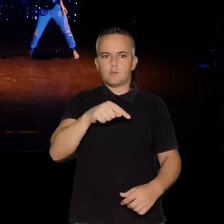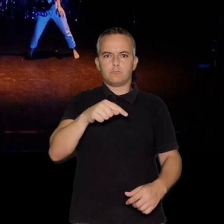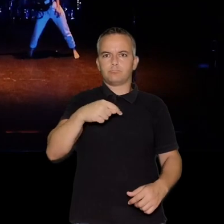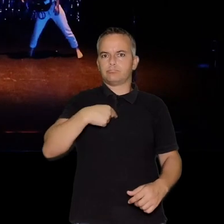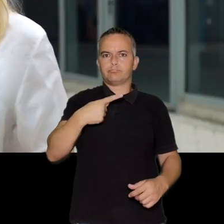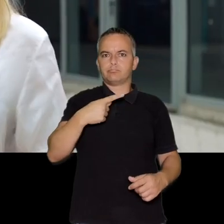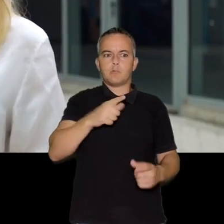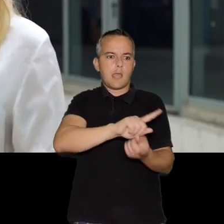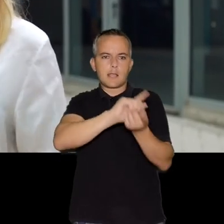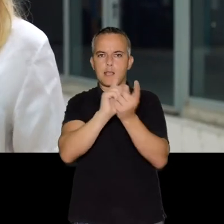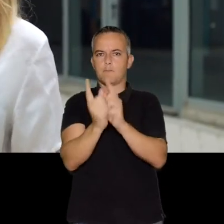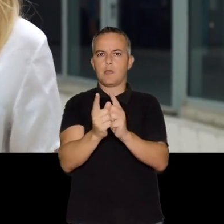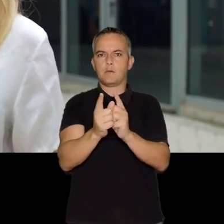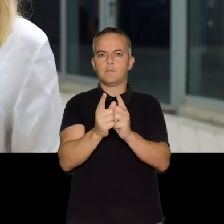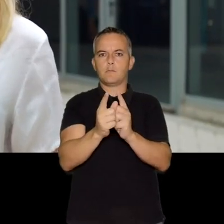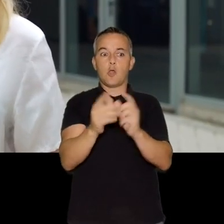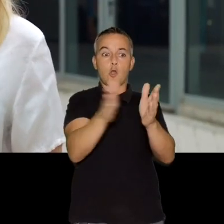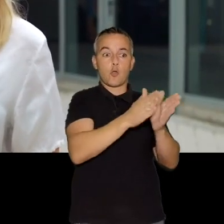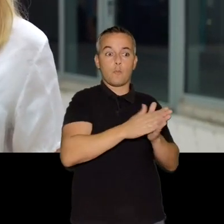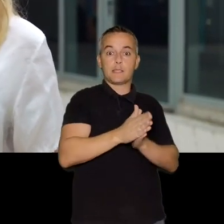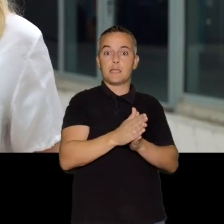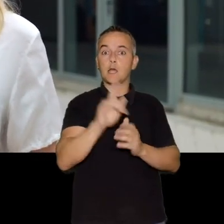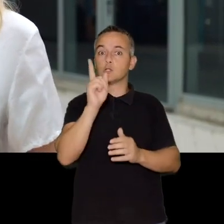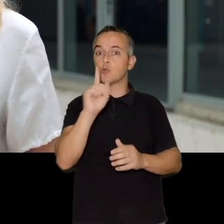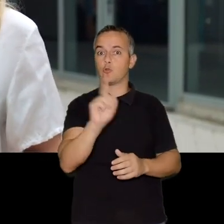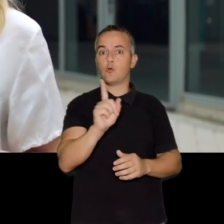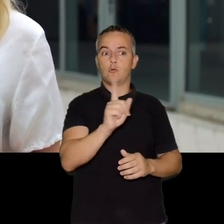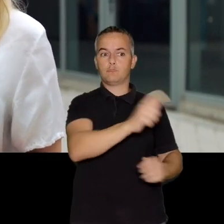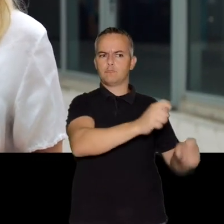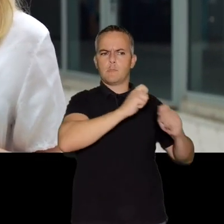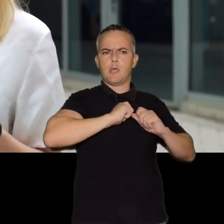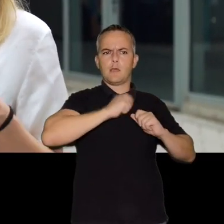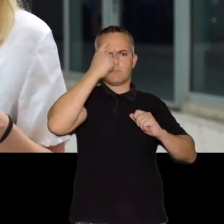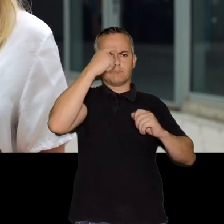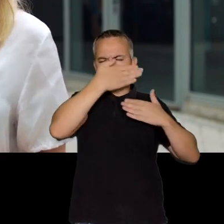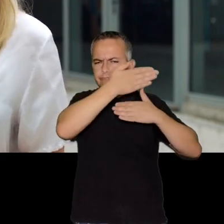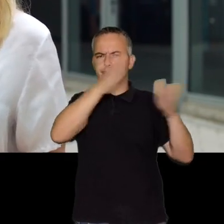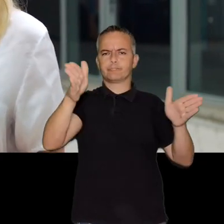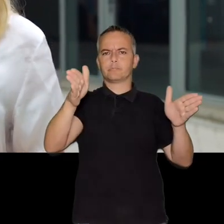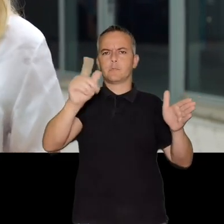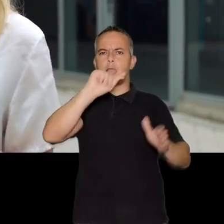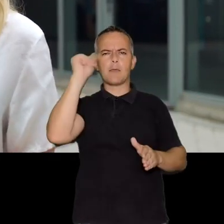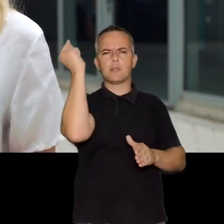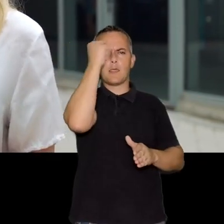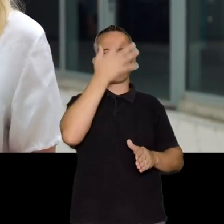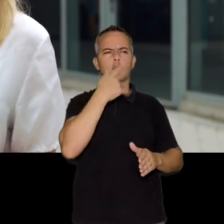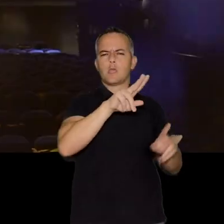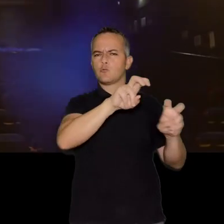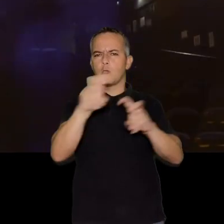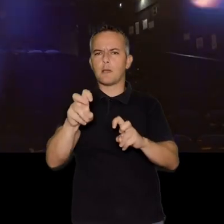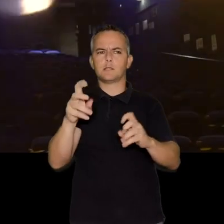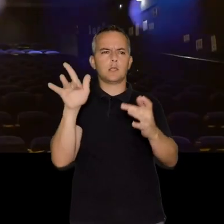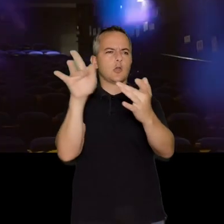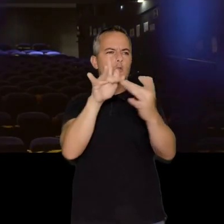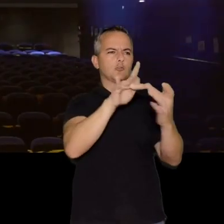Esto para mí ha supuesto un antes y un después, no solo por mis compañeros y compañeras que he conocido y que también me han abierto un montón la mente en cómo conocer